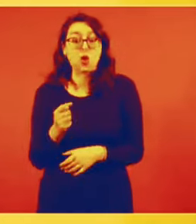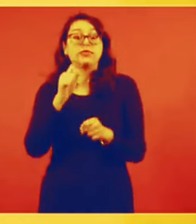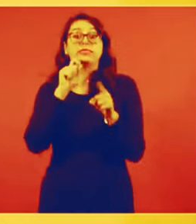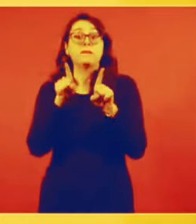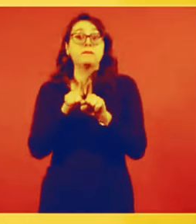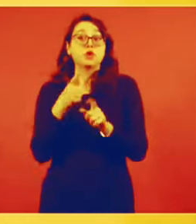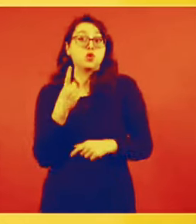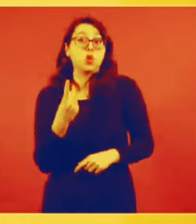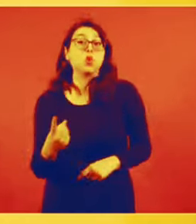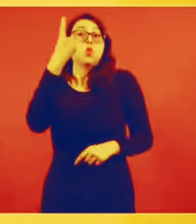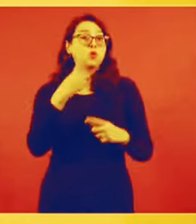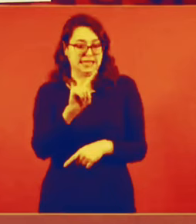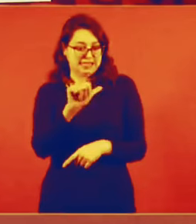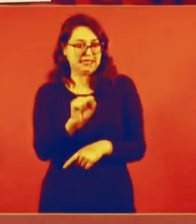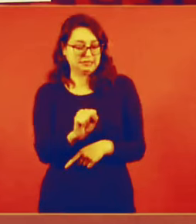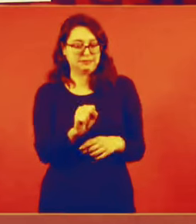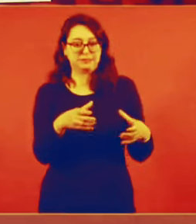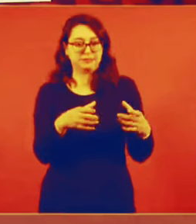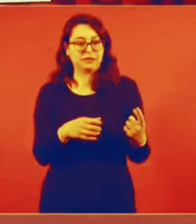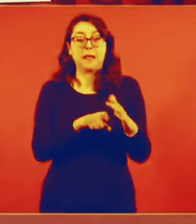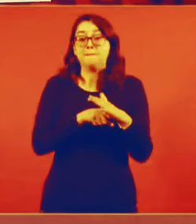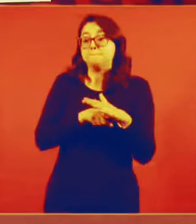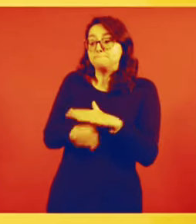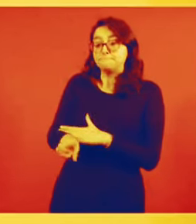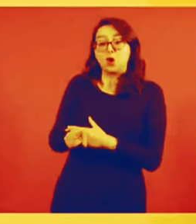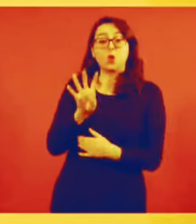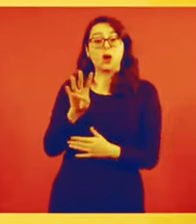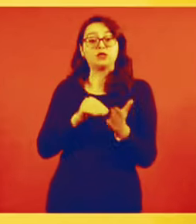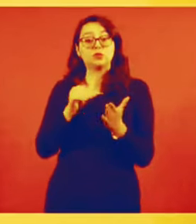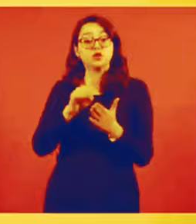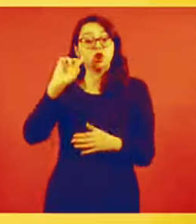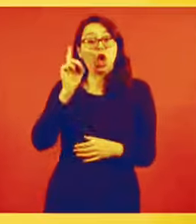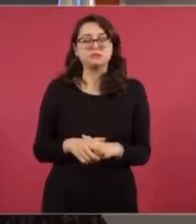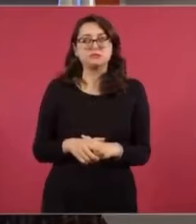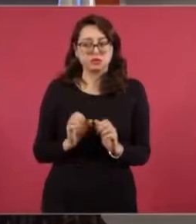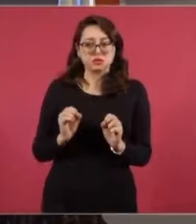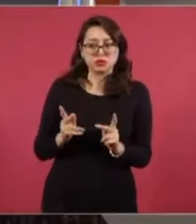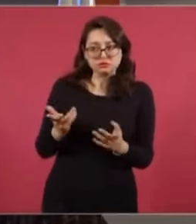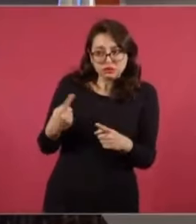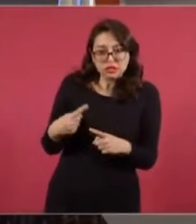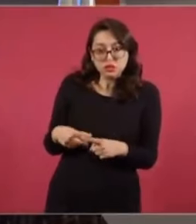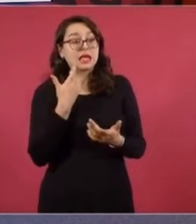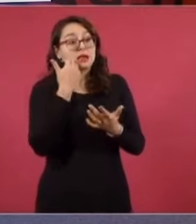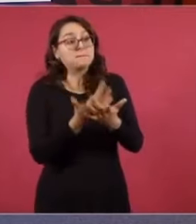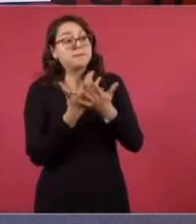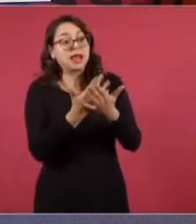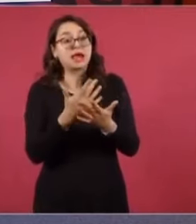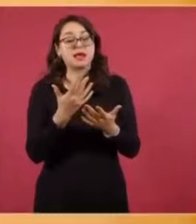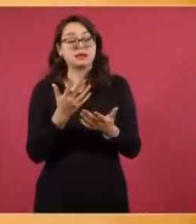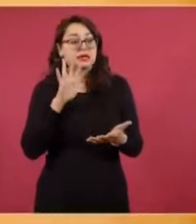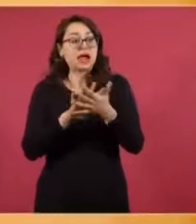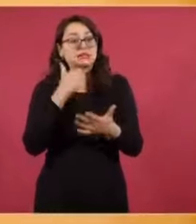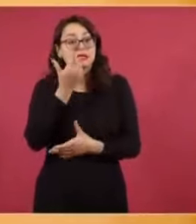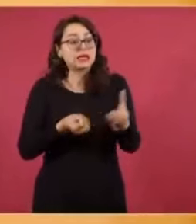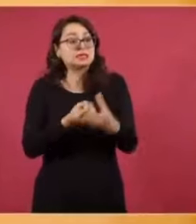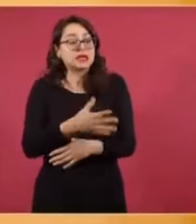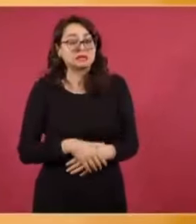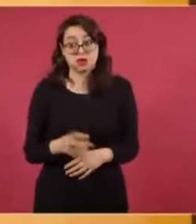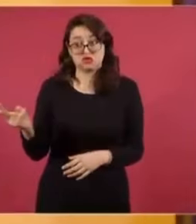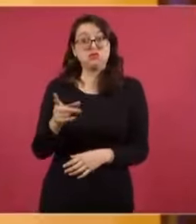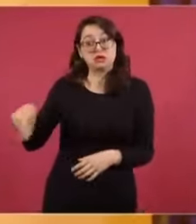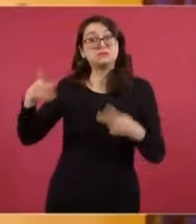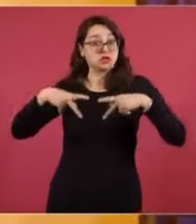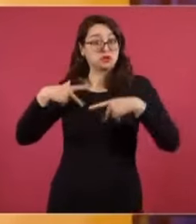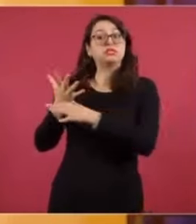los fundadores del cartel de los Zetas pagó cuatro millones de dólares a dos aliados de López Obrador con la esperanza de salir de prisión. ¿Cómo responden a ese testimonio?